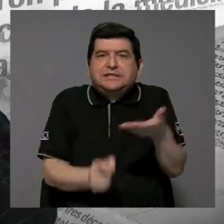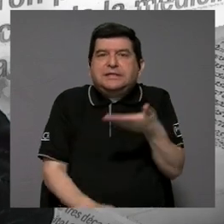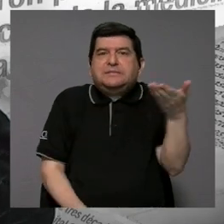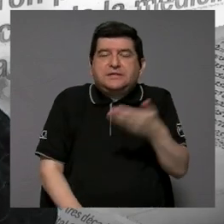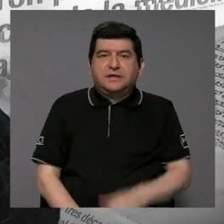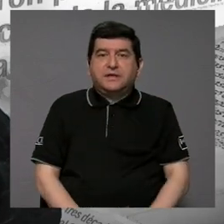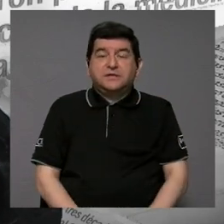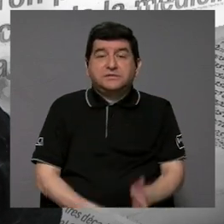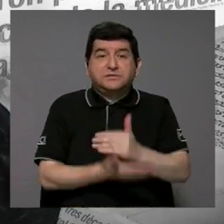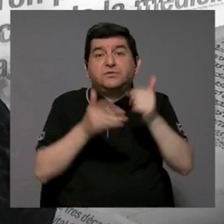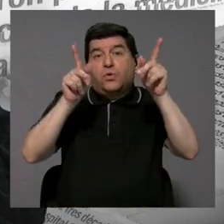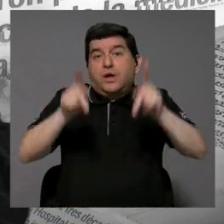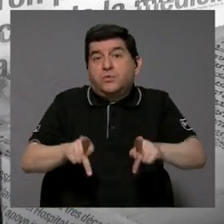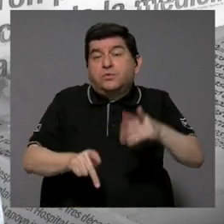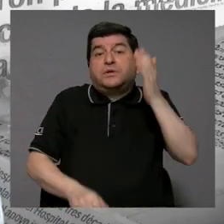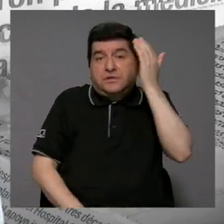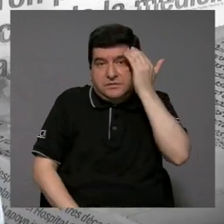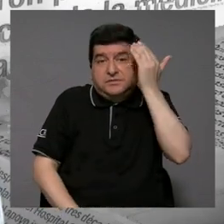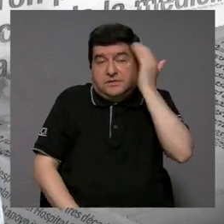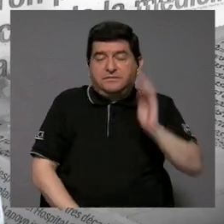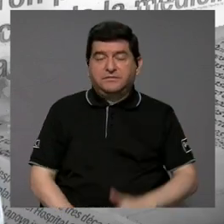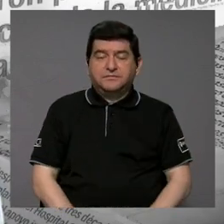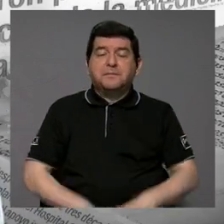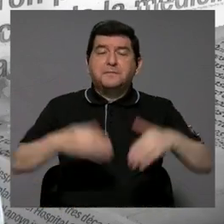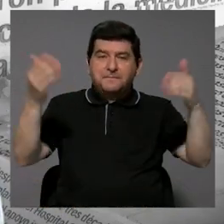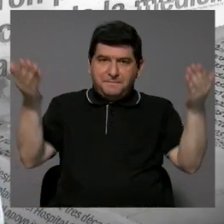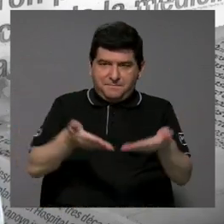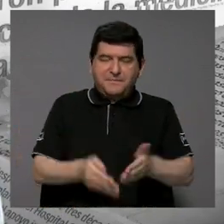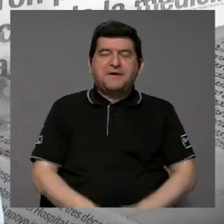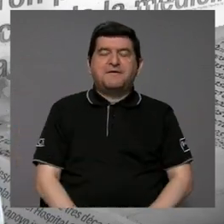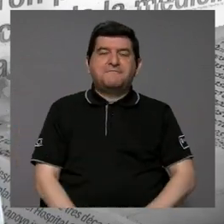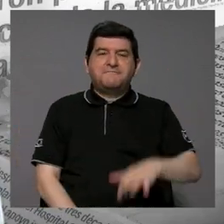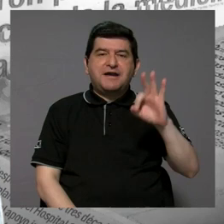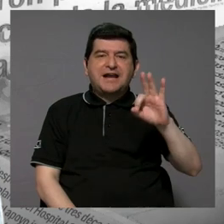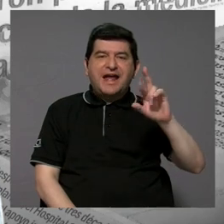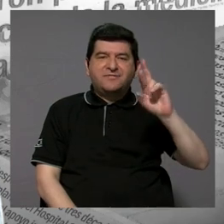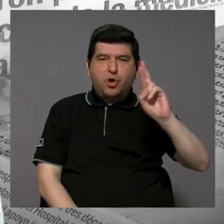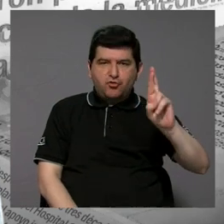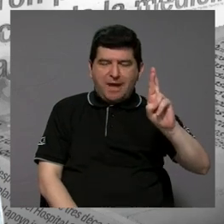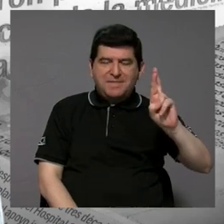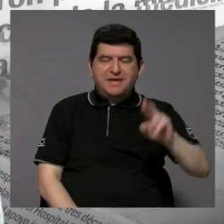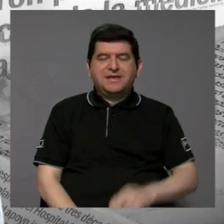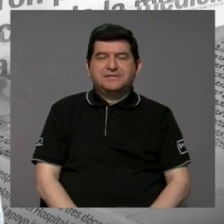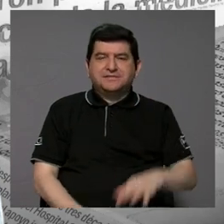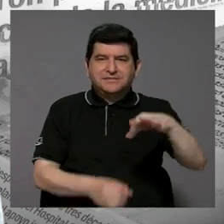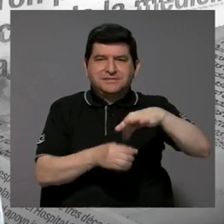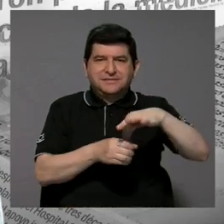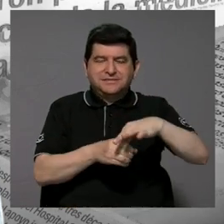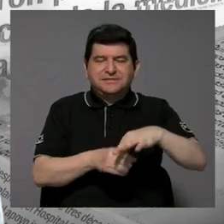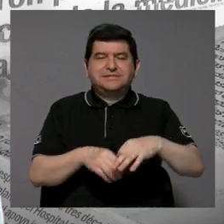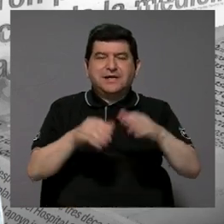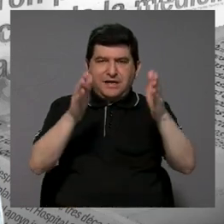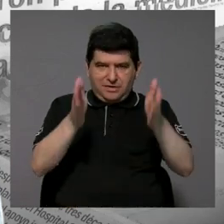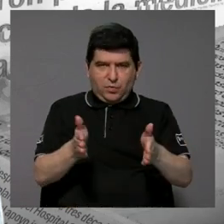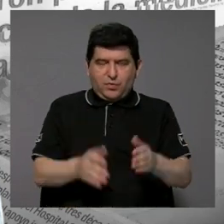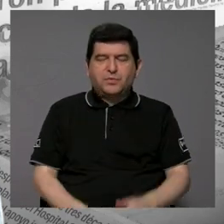algunas personas sí las saben. Pero bueno, bienvenido don Fernando Ramírez, agrónomo. Él